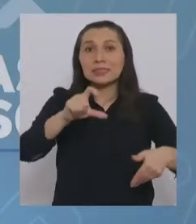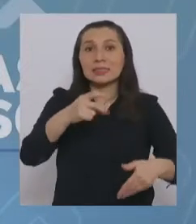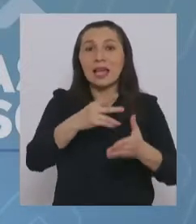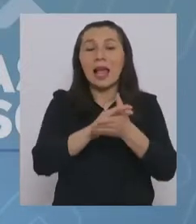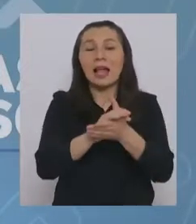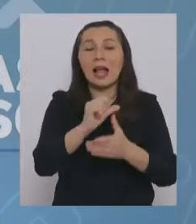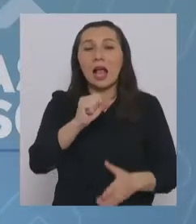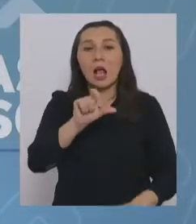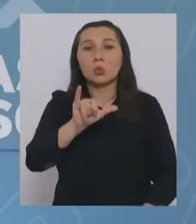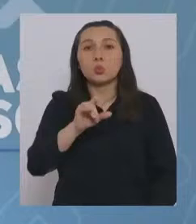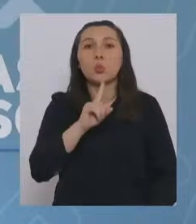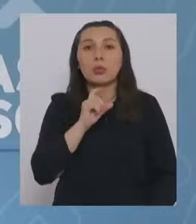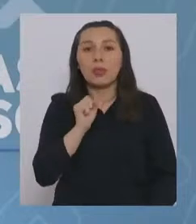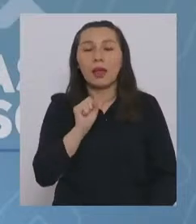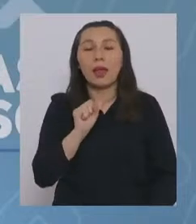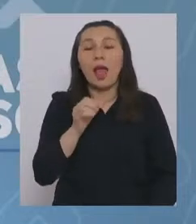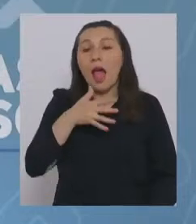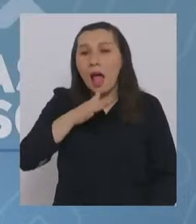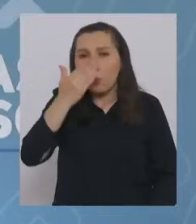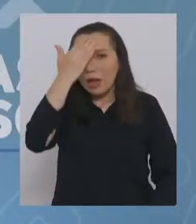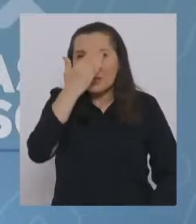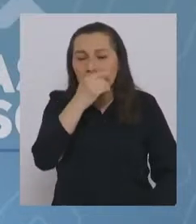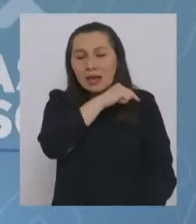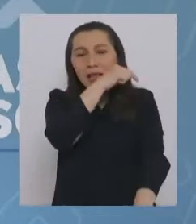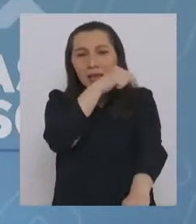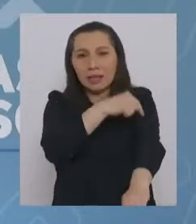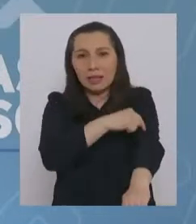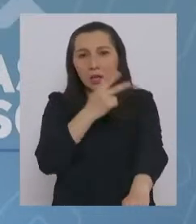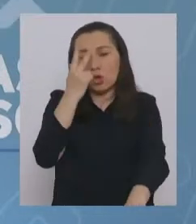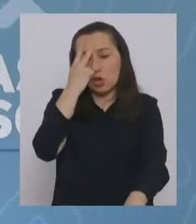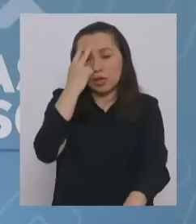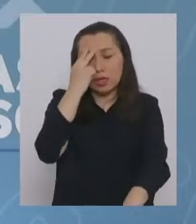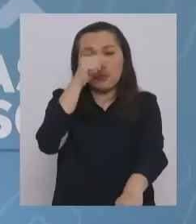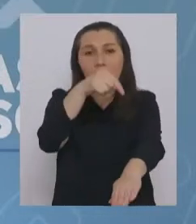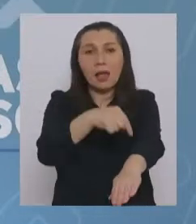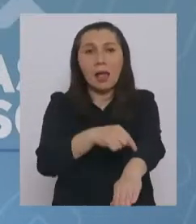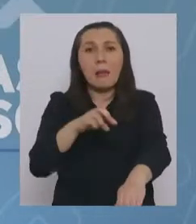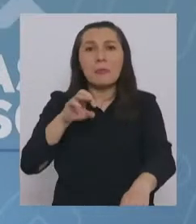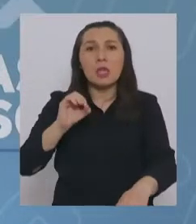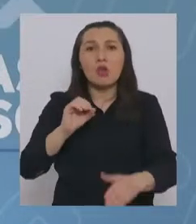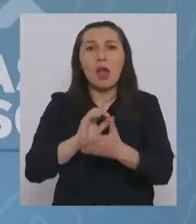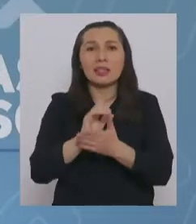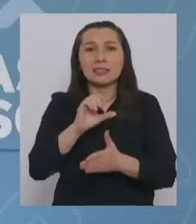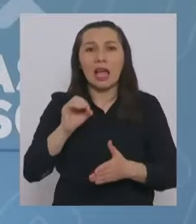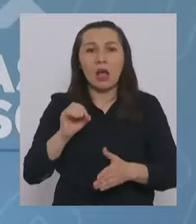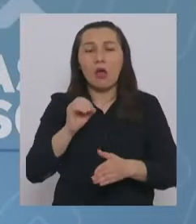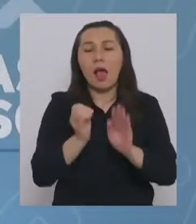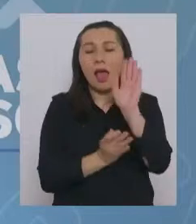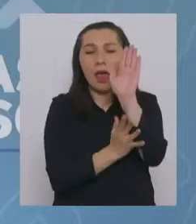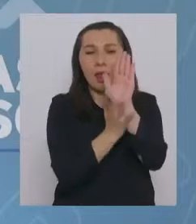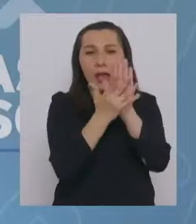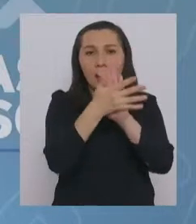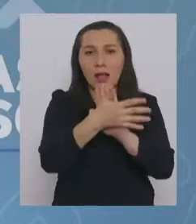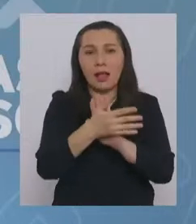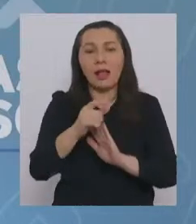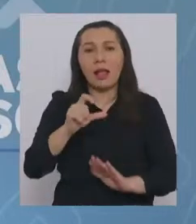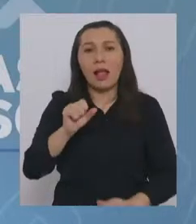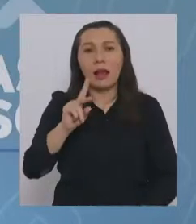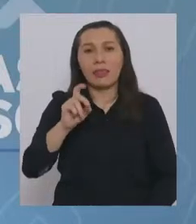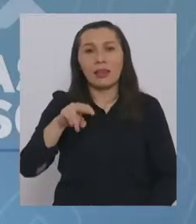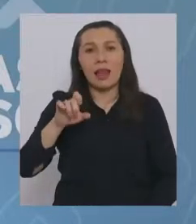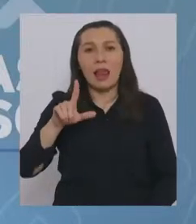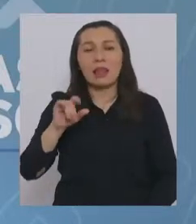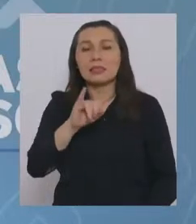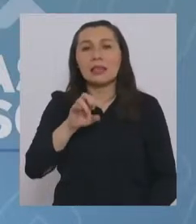en la región de Parinacota, Aguas Negras en la región de Coquimbo, Pino Achado en la región de Araucanía, Cardenal Zamoré